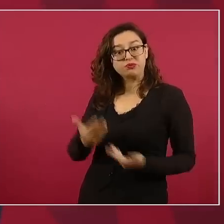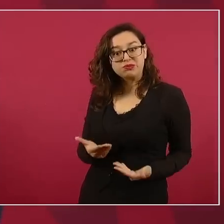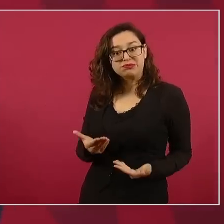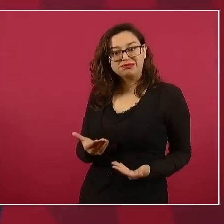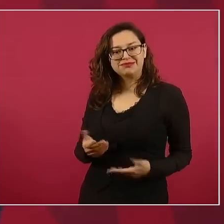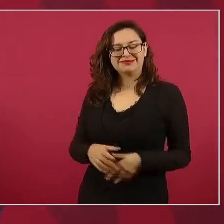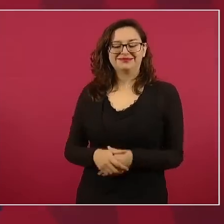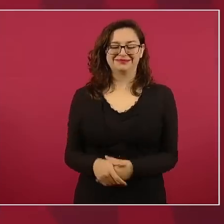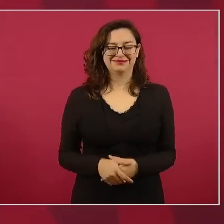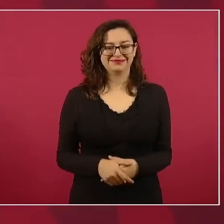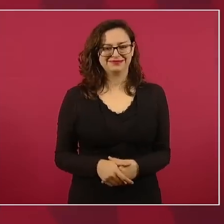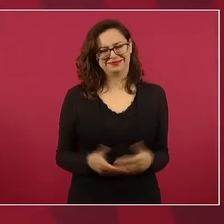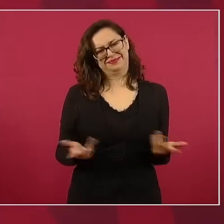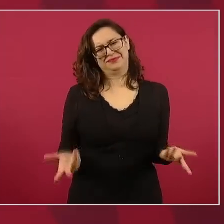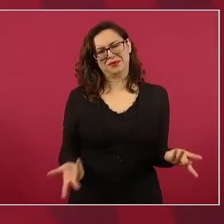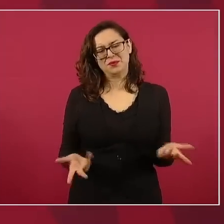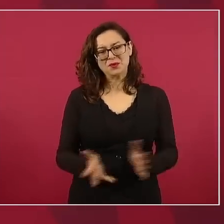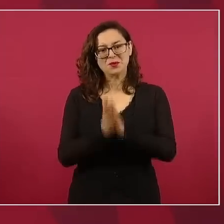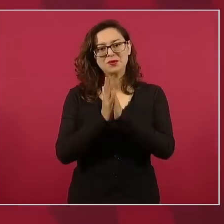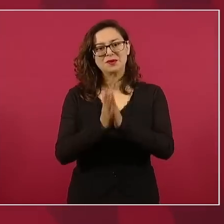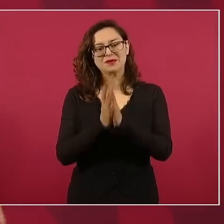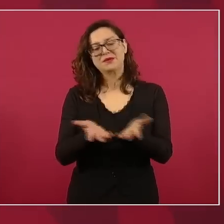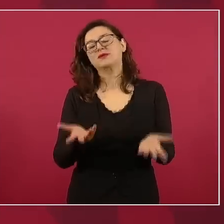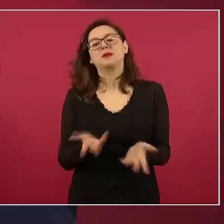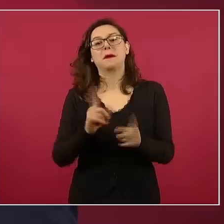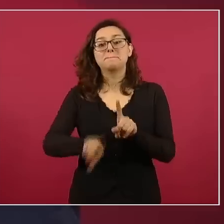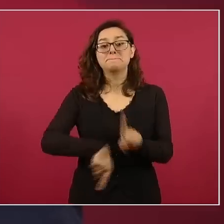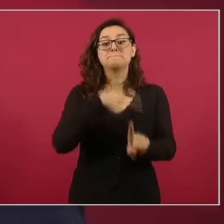en fletes.